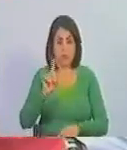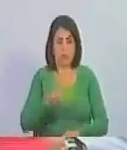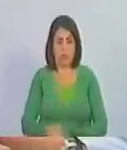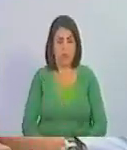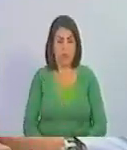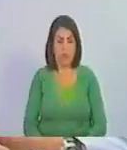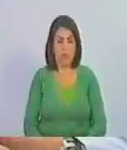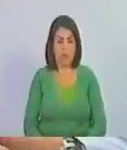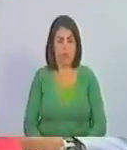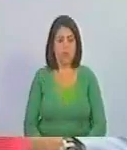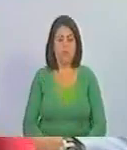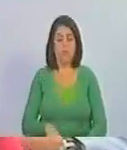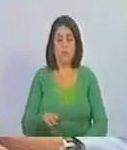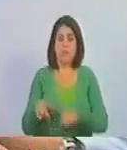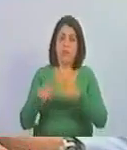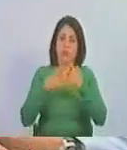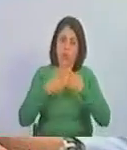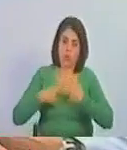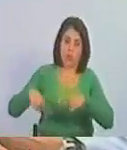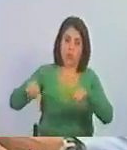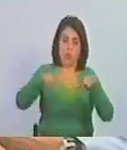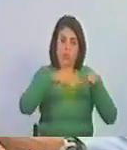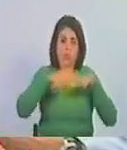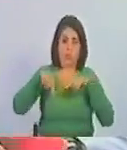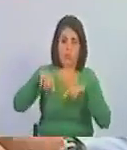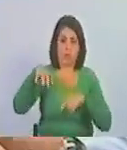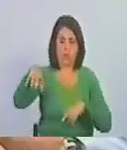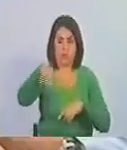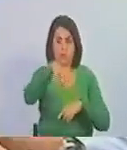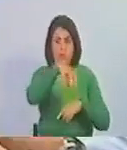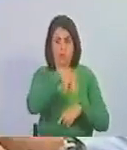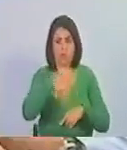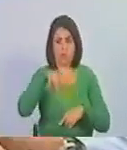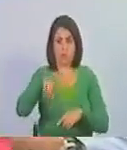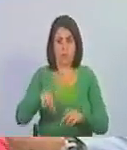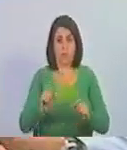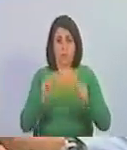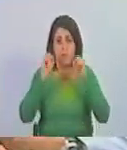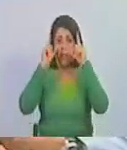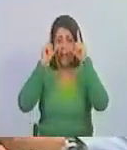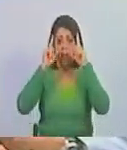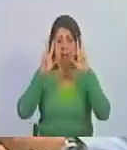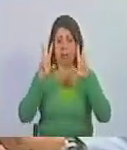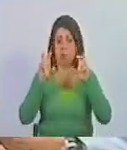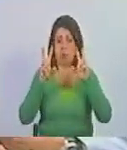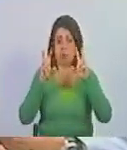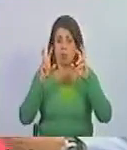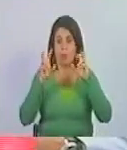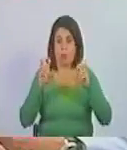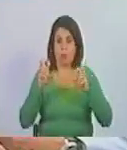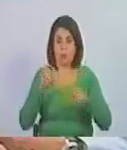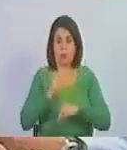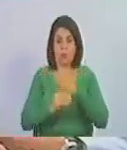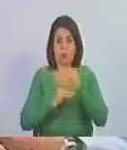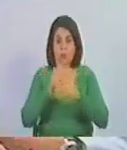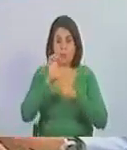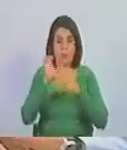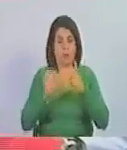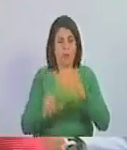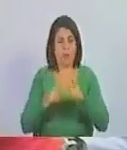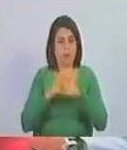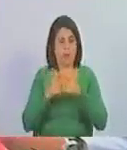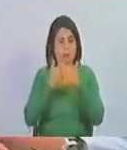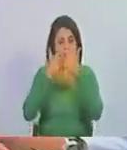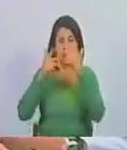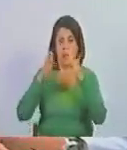sino en la región. Hay un nuevo despertar y los elementos de la lucha por la